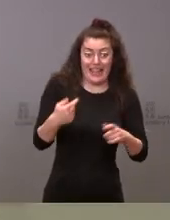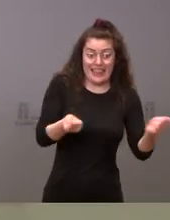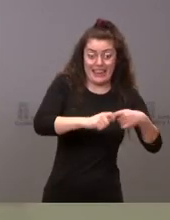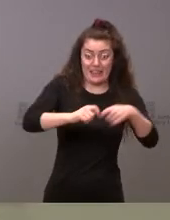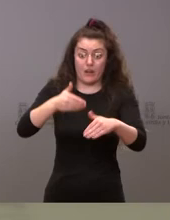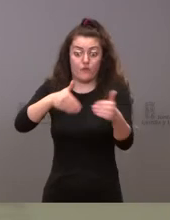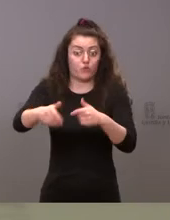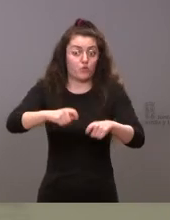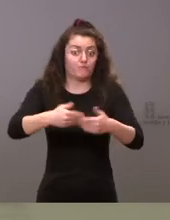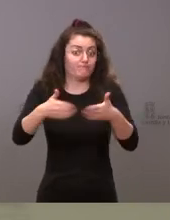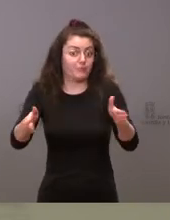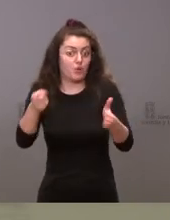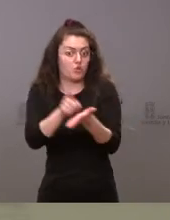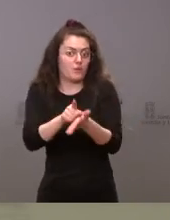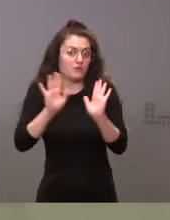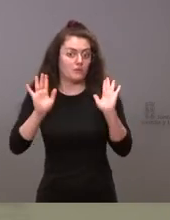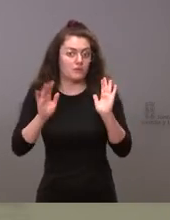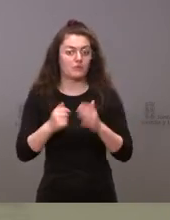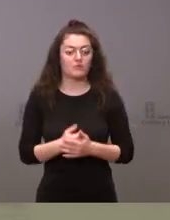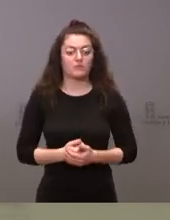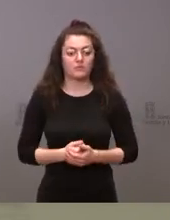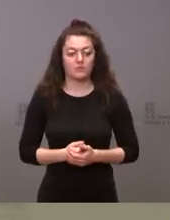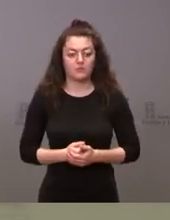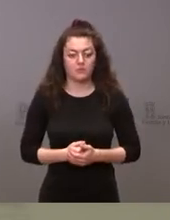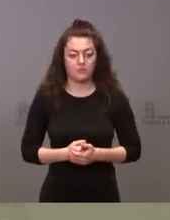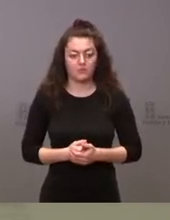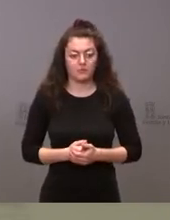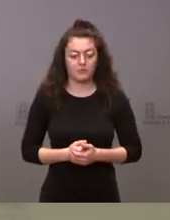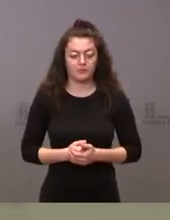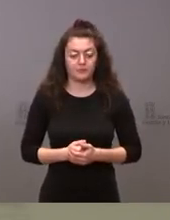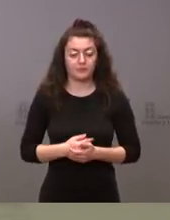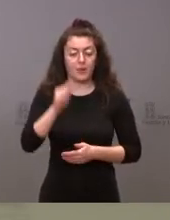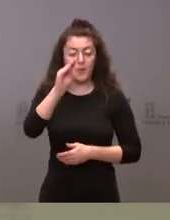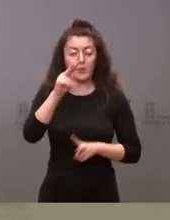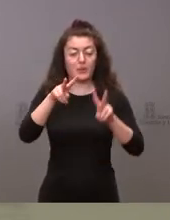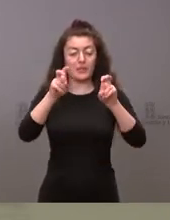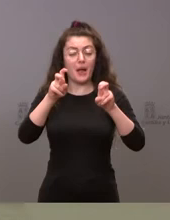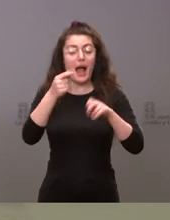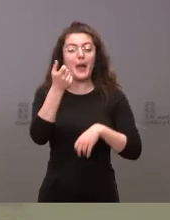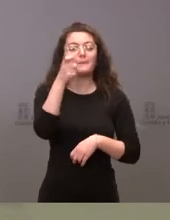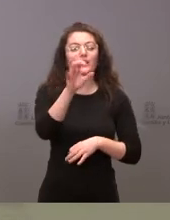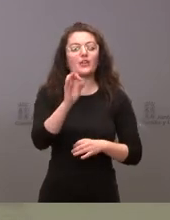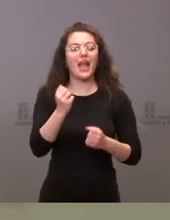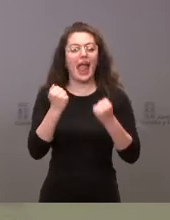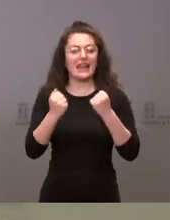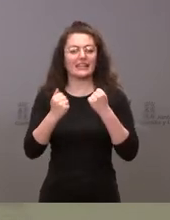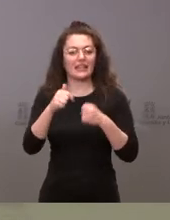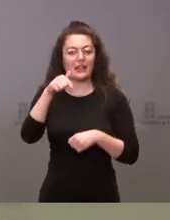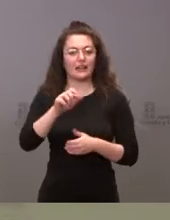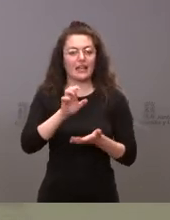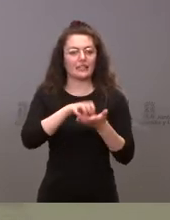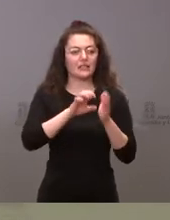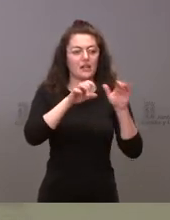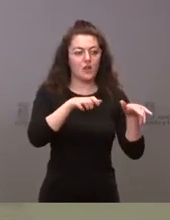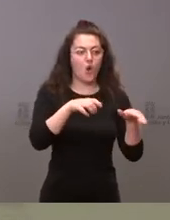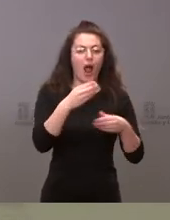Sí yo quería preguntarle en torno al al precio de la energía Castielion puso en marcha un bono